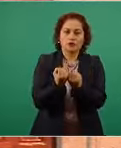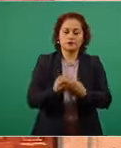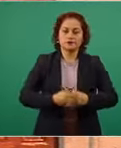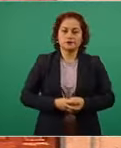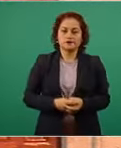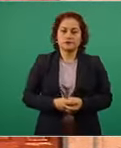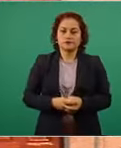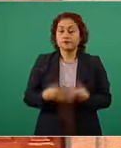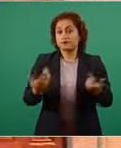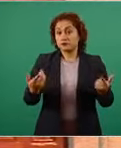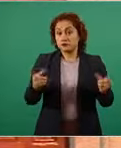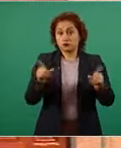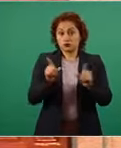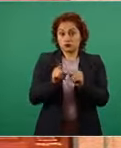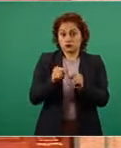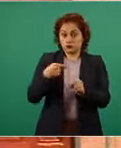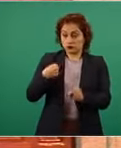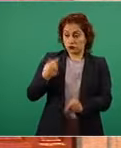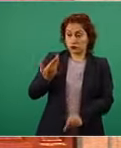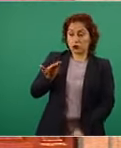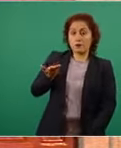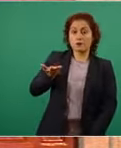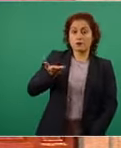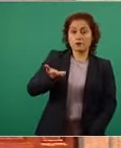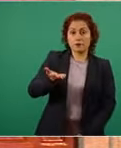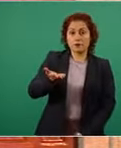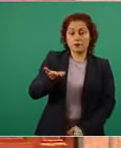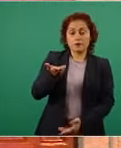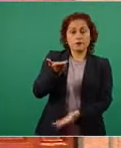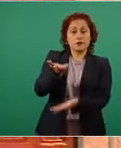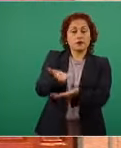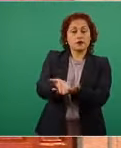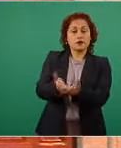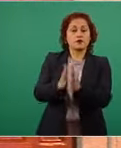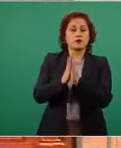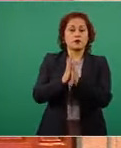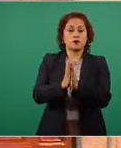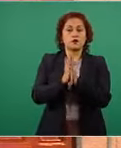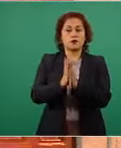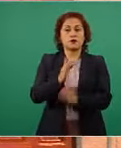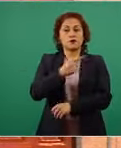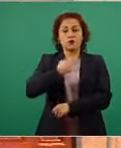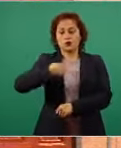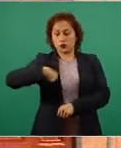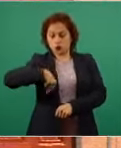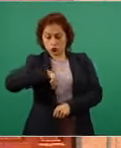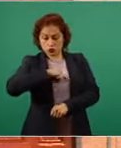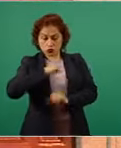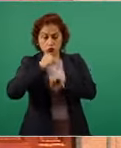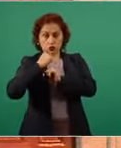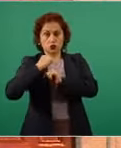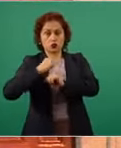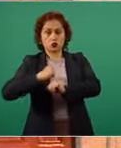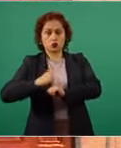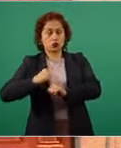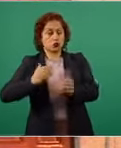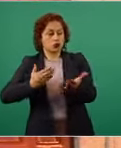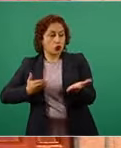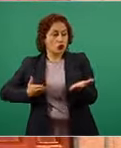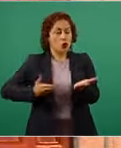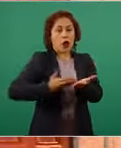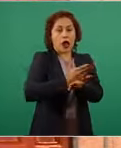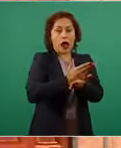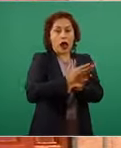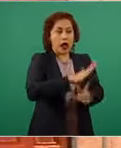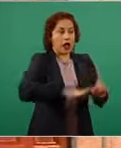les exhorto a que no intervengamos para apoyar a ningún candidato de